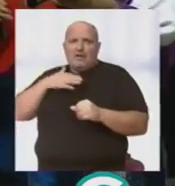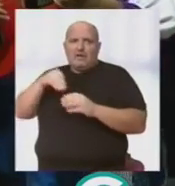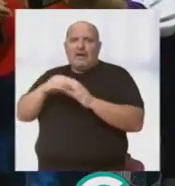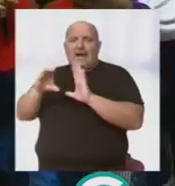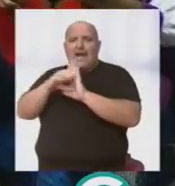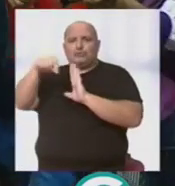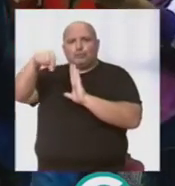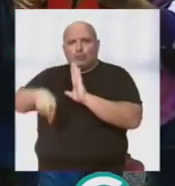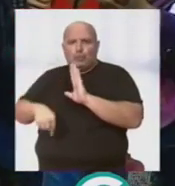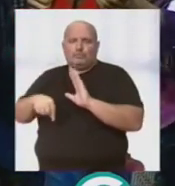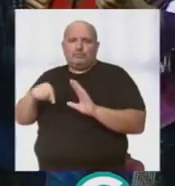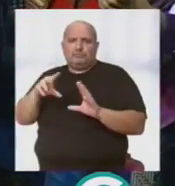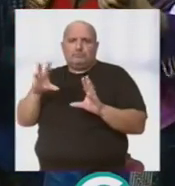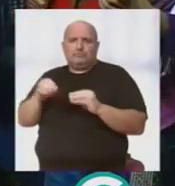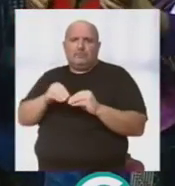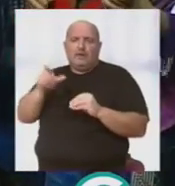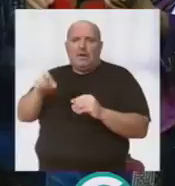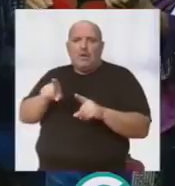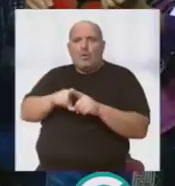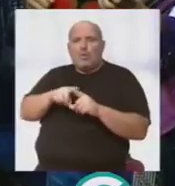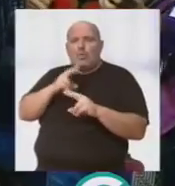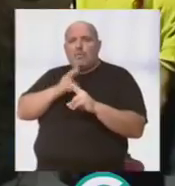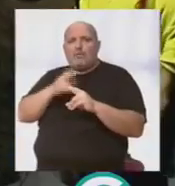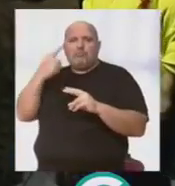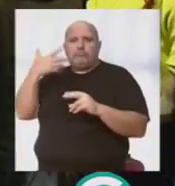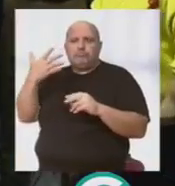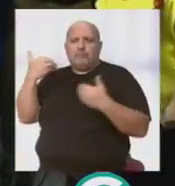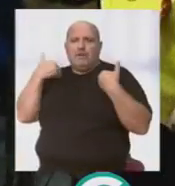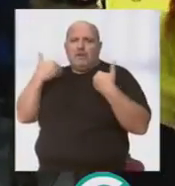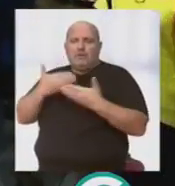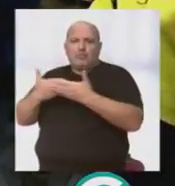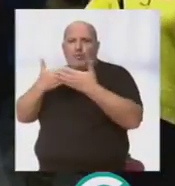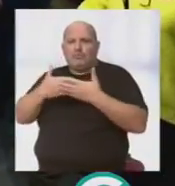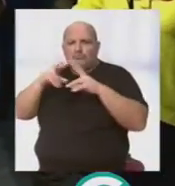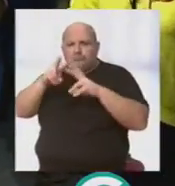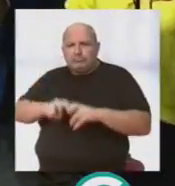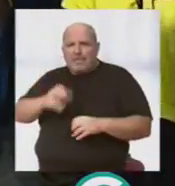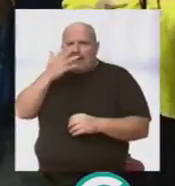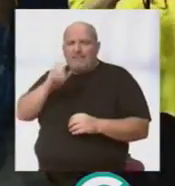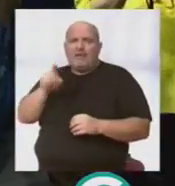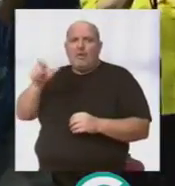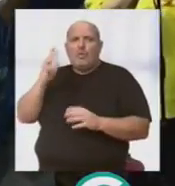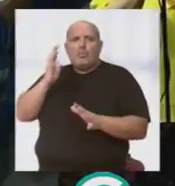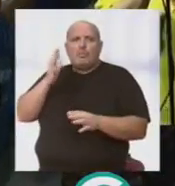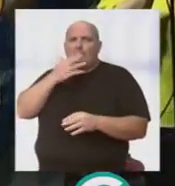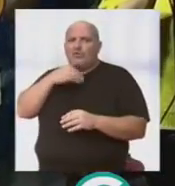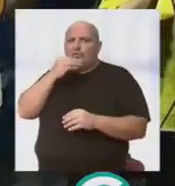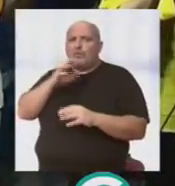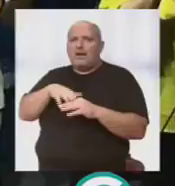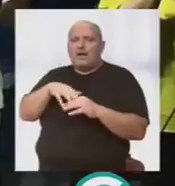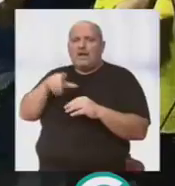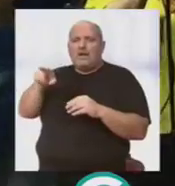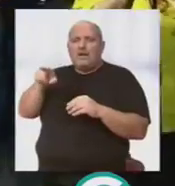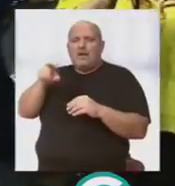Sur. Es decir, Javier Osuna es el nombre de uno de los grandes estudiosos e investigadores del Carnaval de Es un documental muy bonito en donde